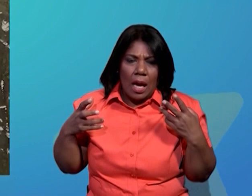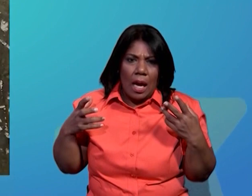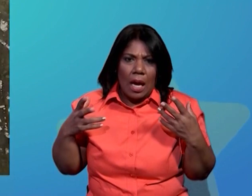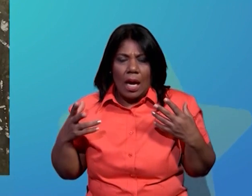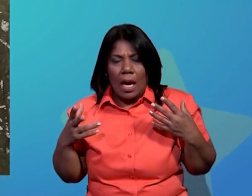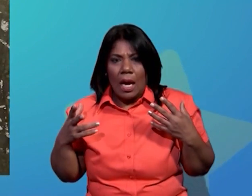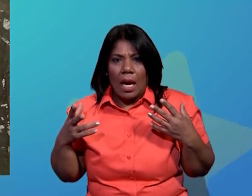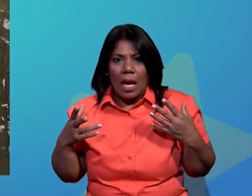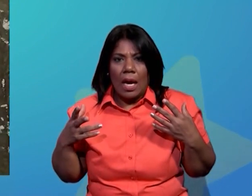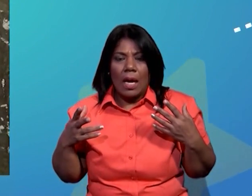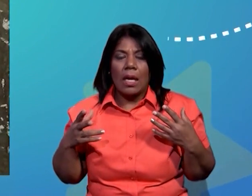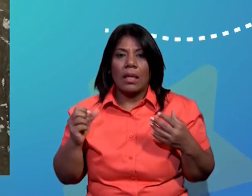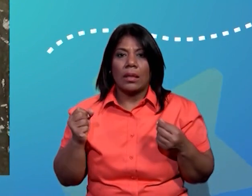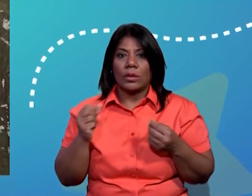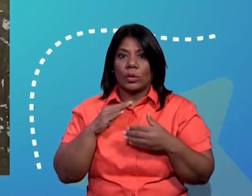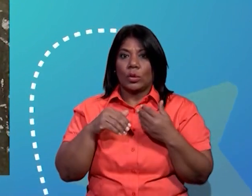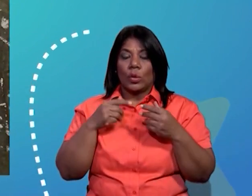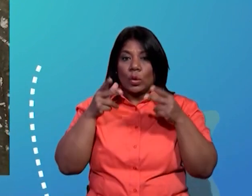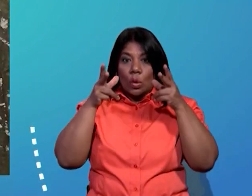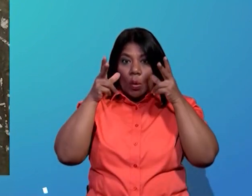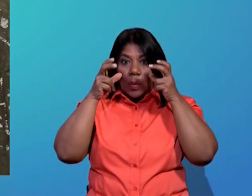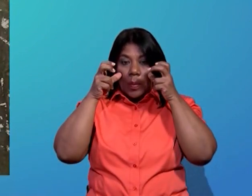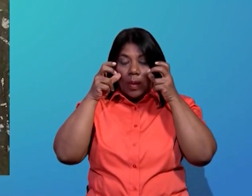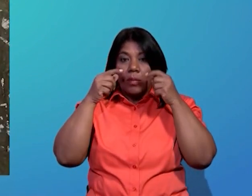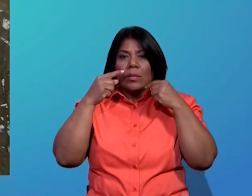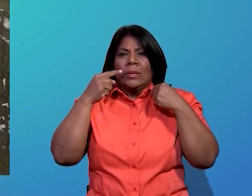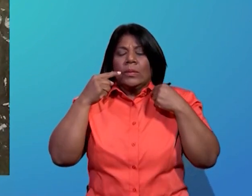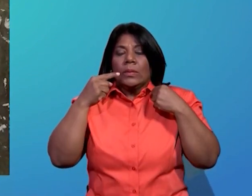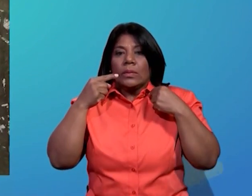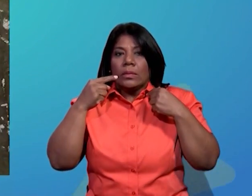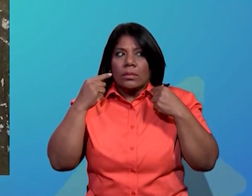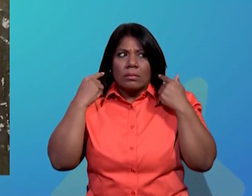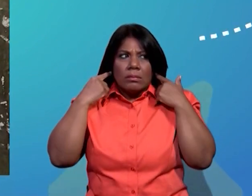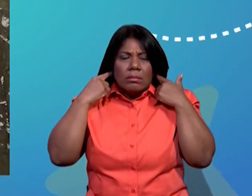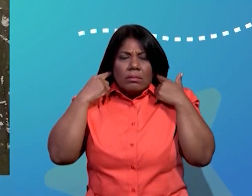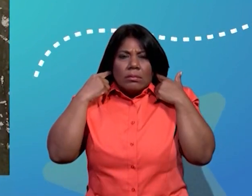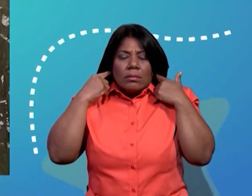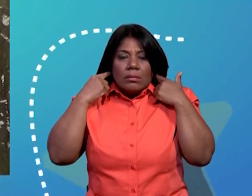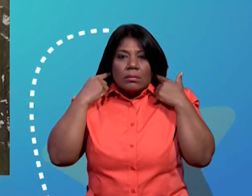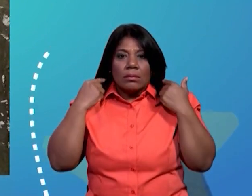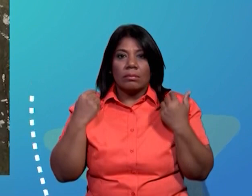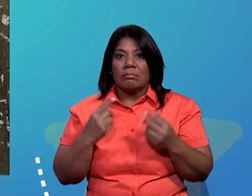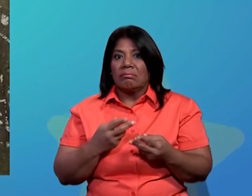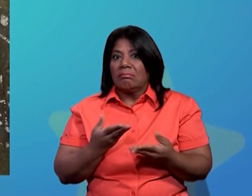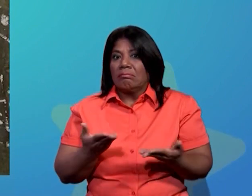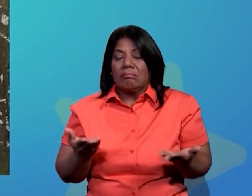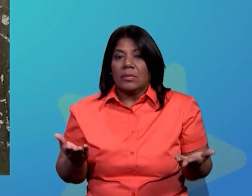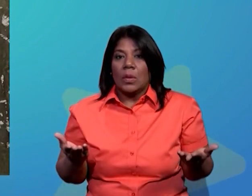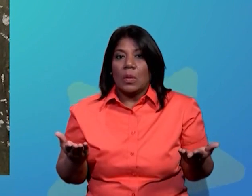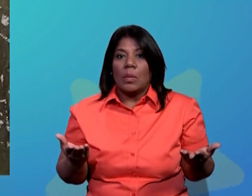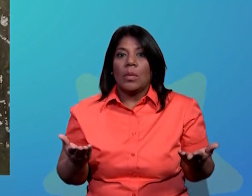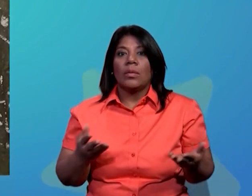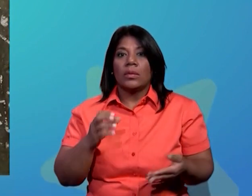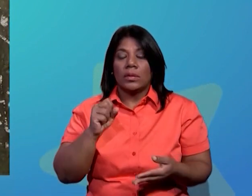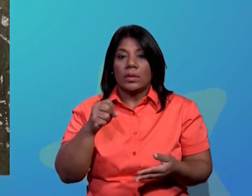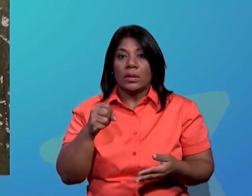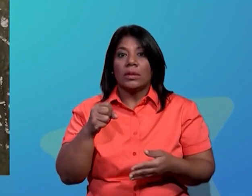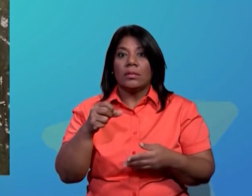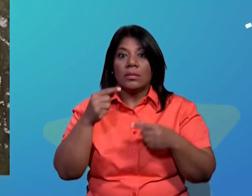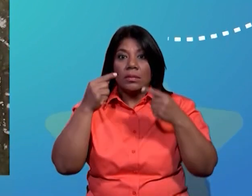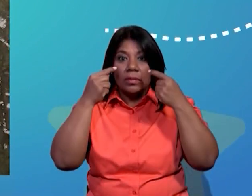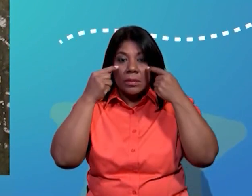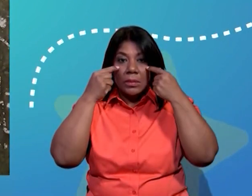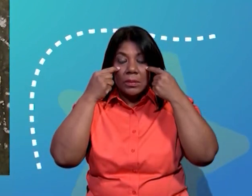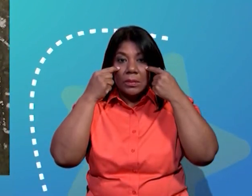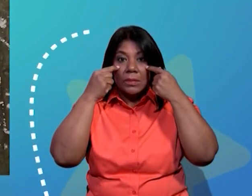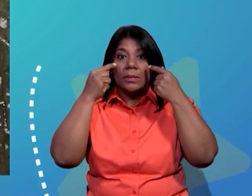alusión a las impresiones que puede tener un ser humano con un objeto por medio de los sentidos que son